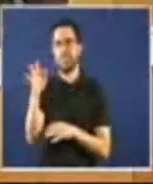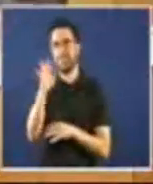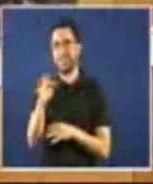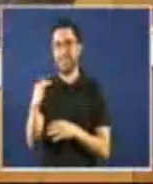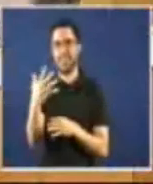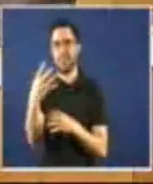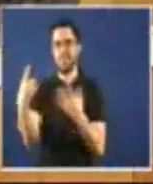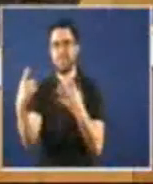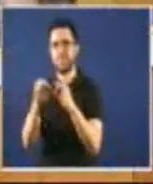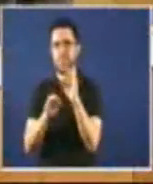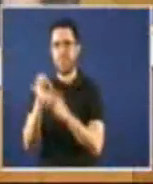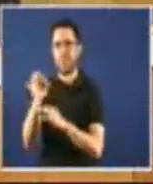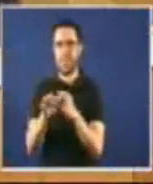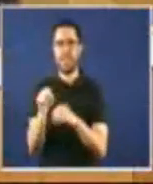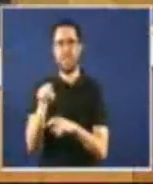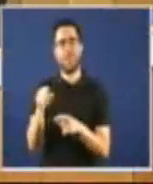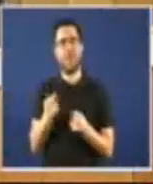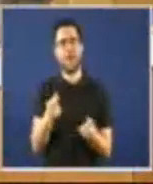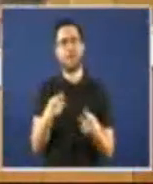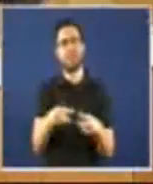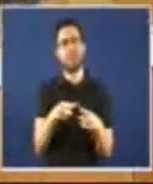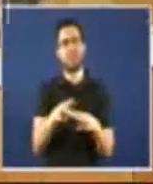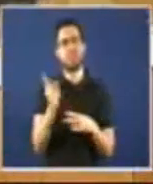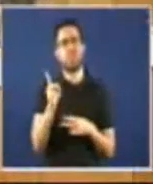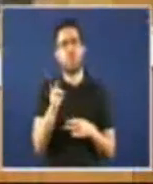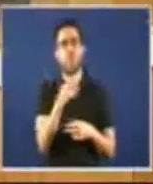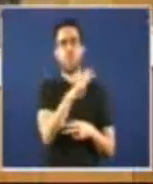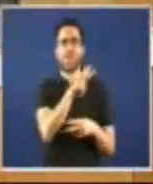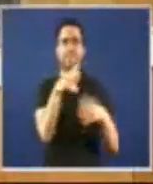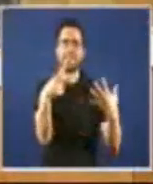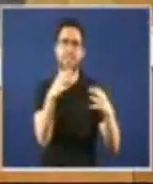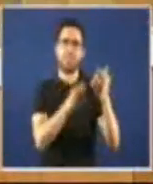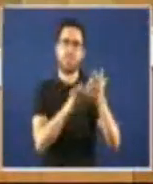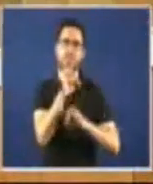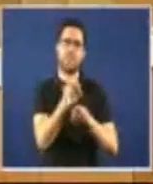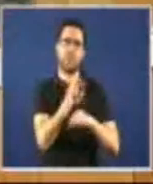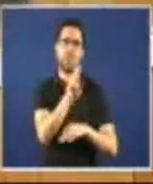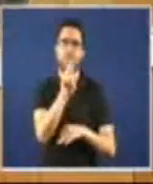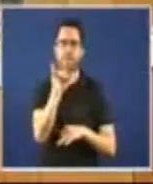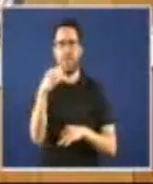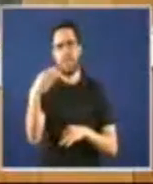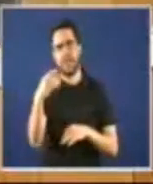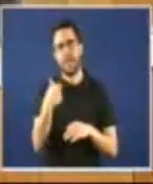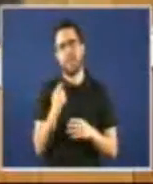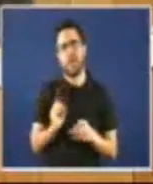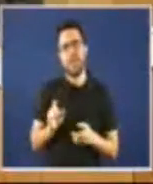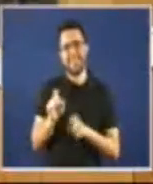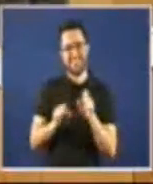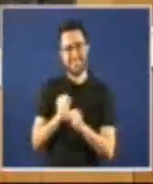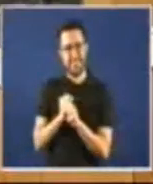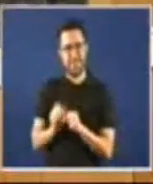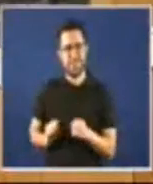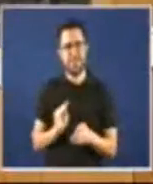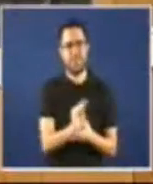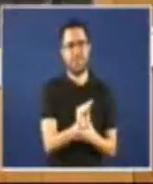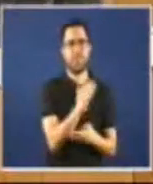ingresos das casas sociais que vienen do seu traballo representando só o 46% do PIB aportan o 92% da arrecadación do único